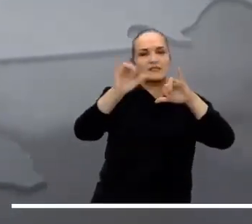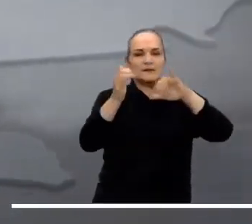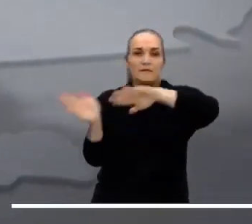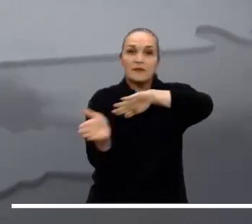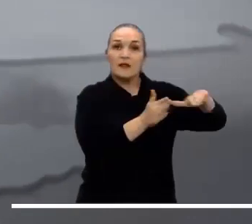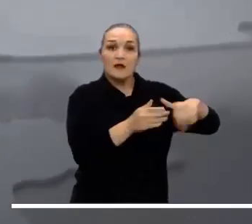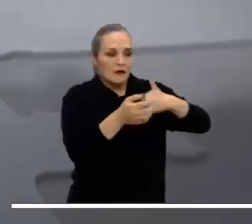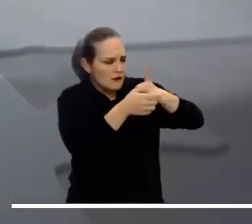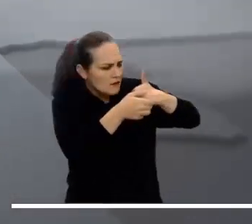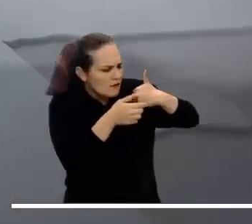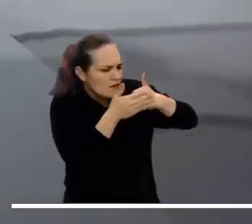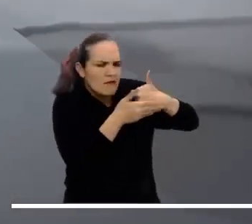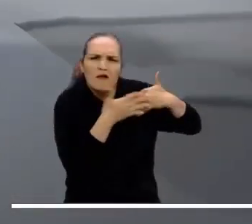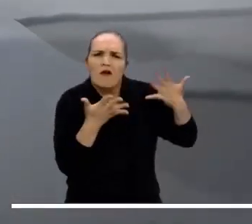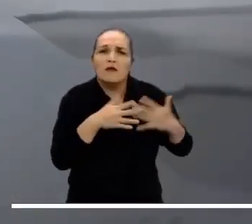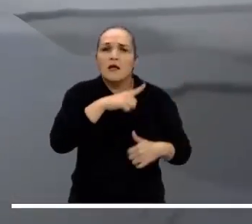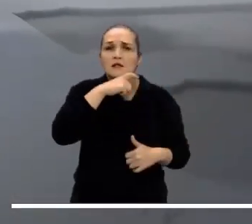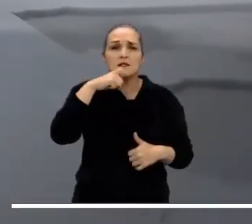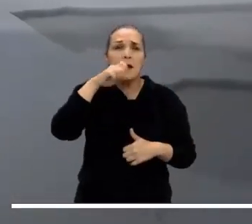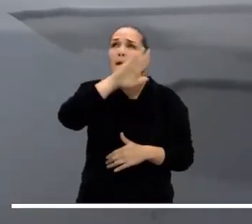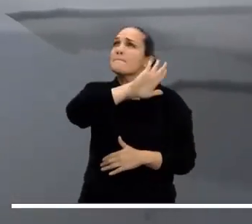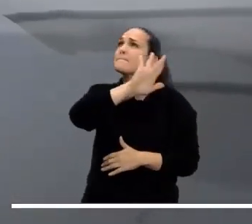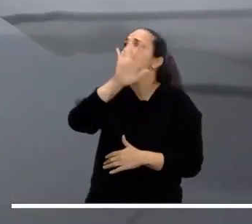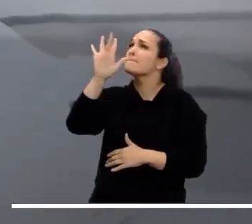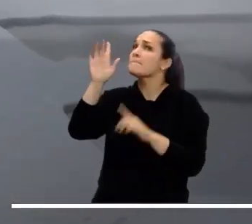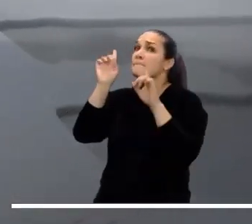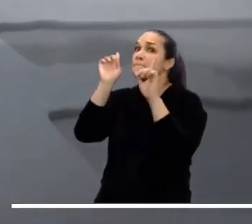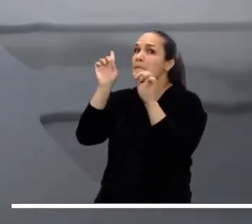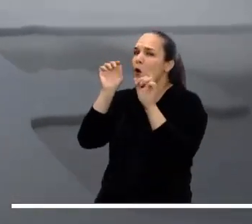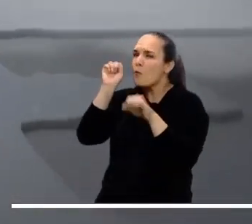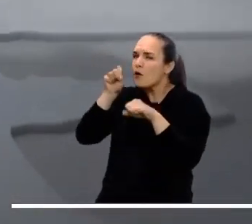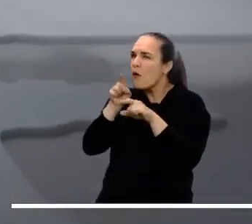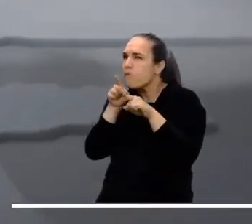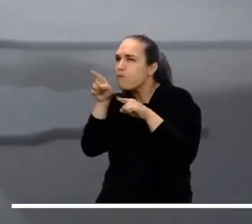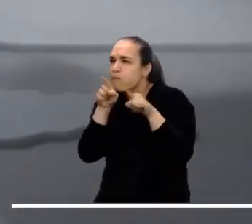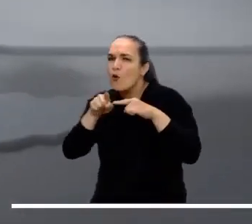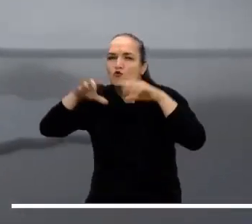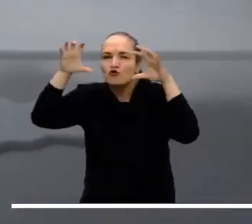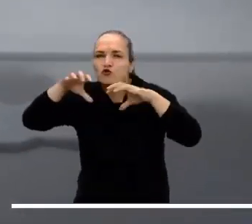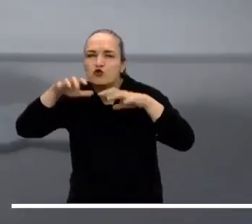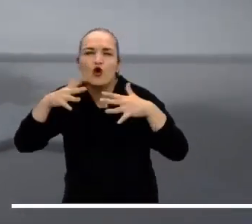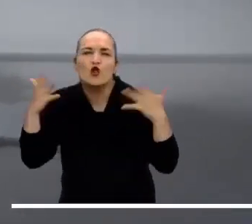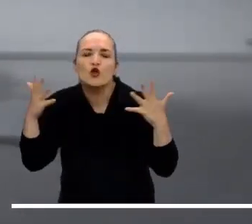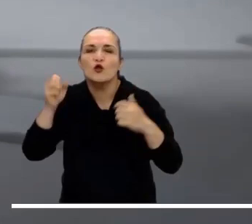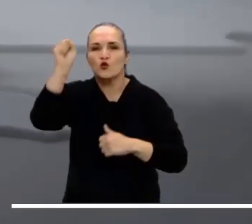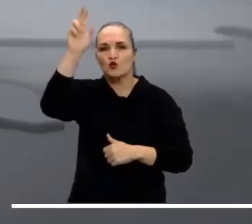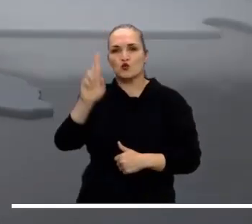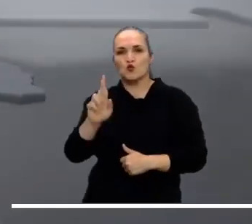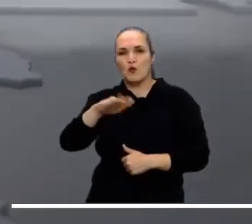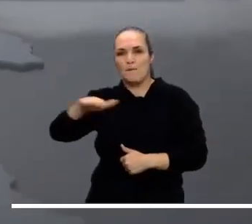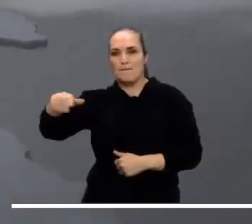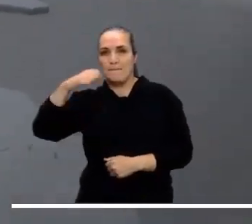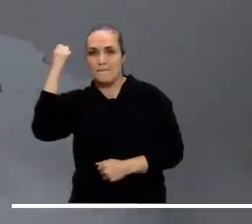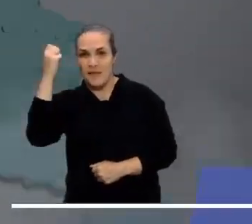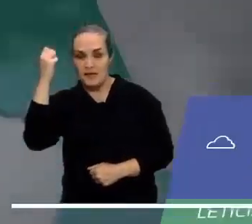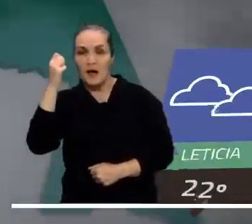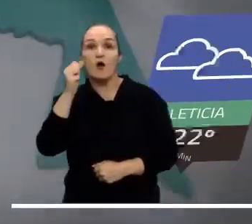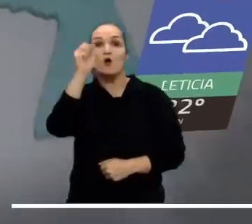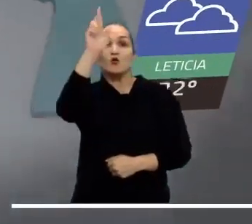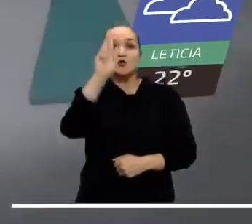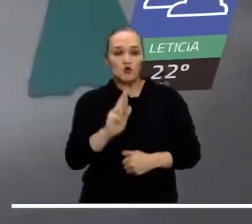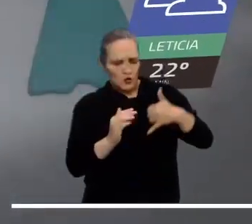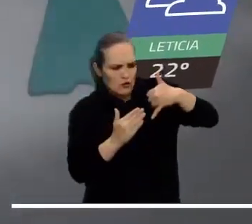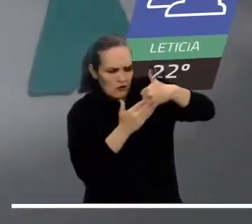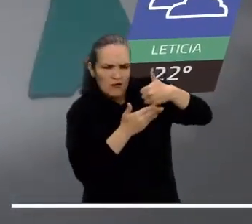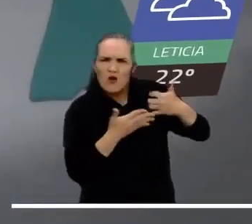En la Orinoquía se podrá disfrutar de una noche predominantemente seca. Sin embargo, las lluvias puntuales podríamos observarlas en el sur de